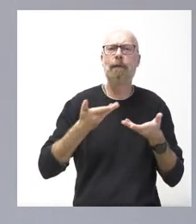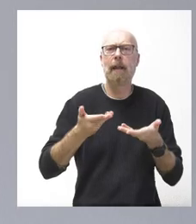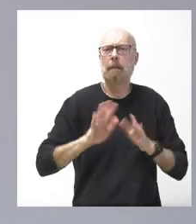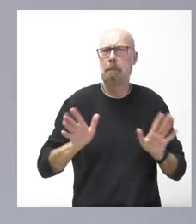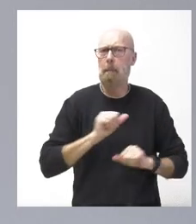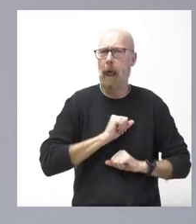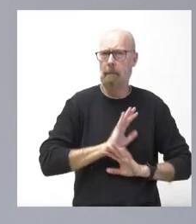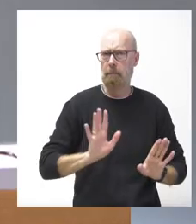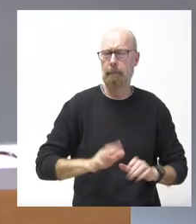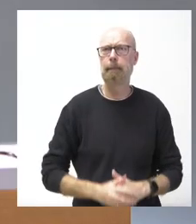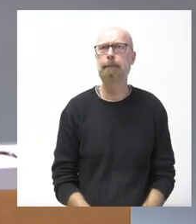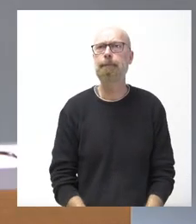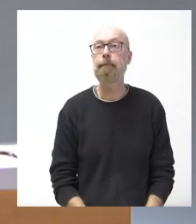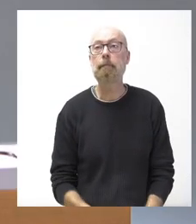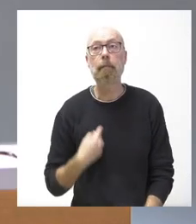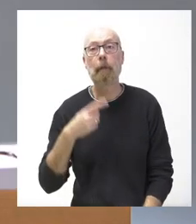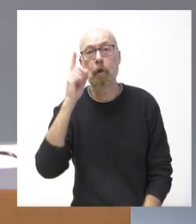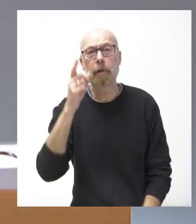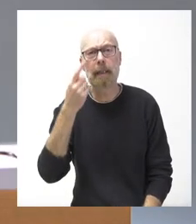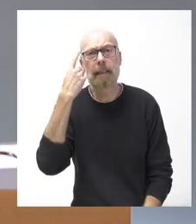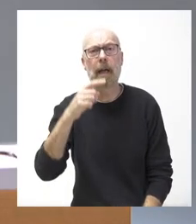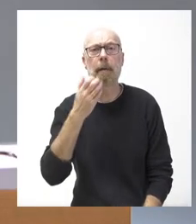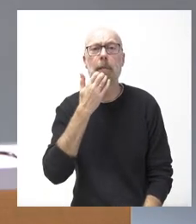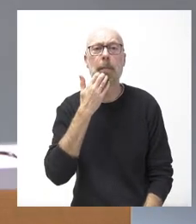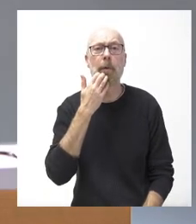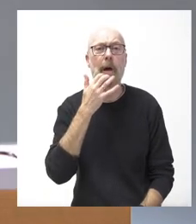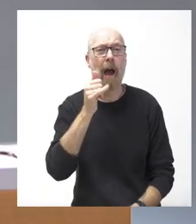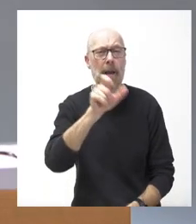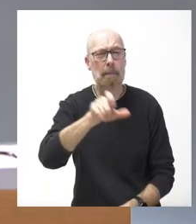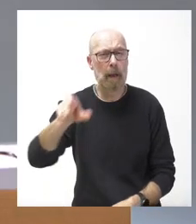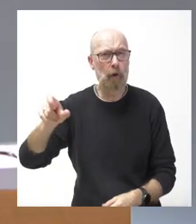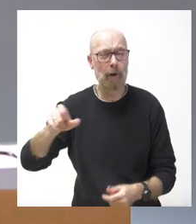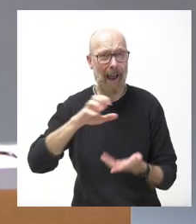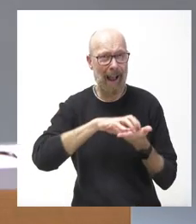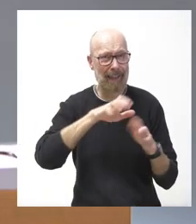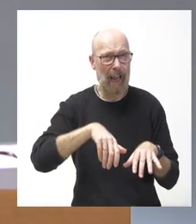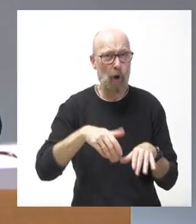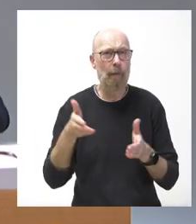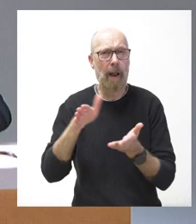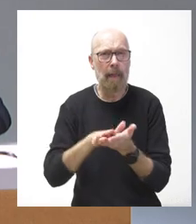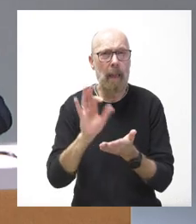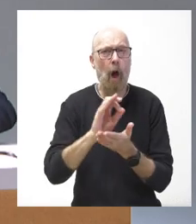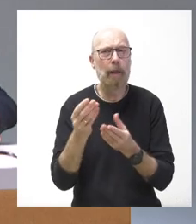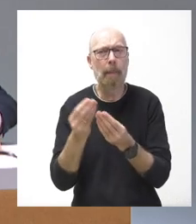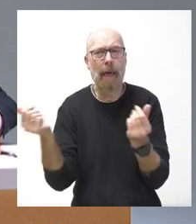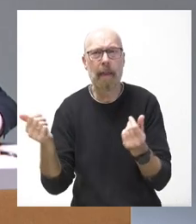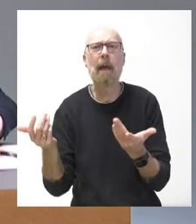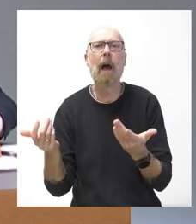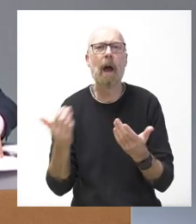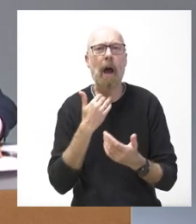No sé si hay conocimiento de que haya alguna persona de Castilla y León que pueda haber fallecido o que esté desaparecida y luego